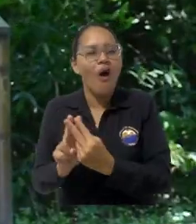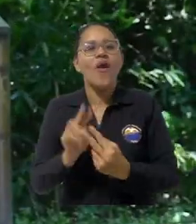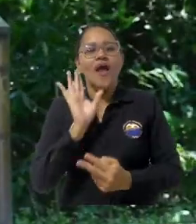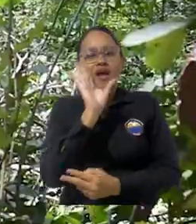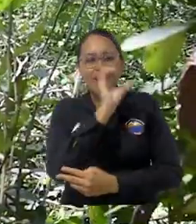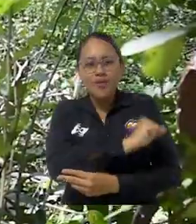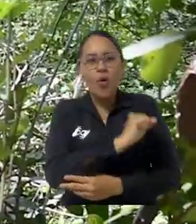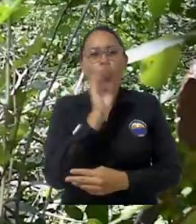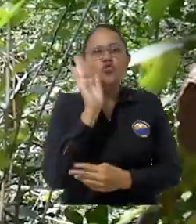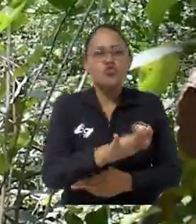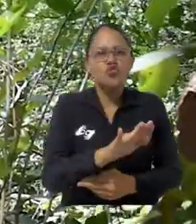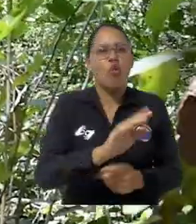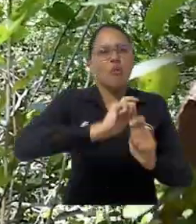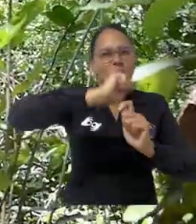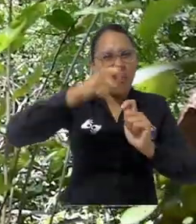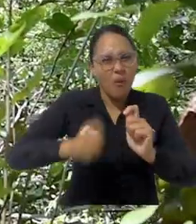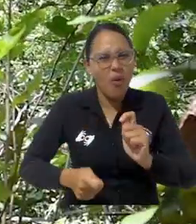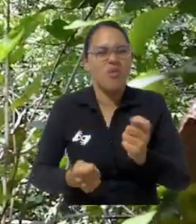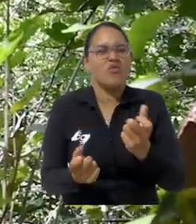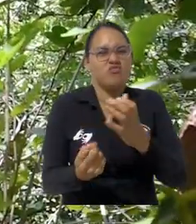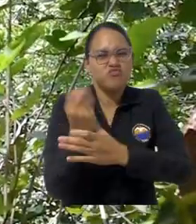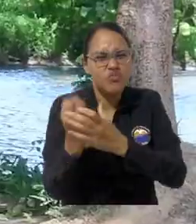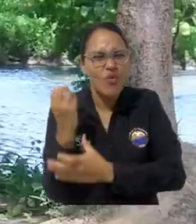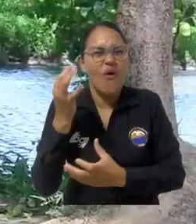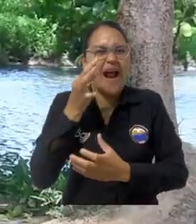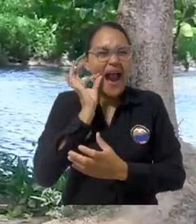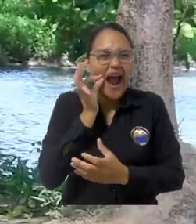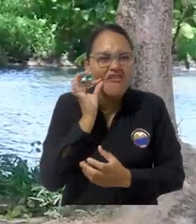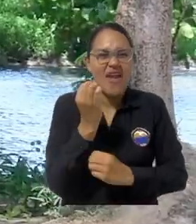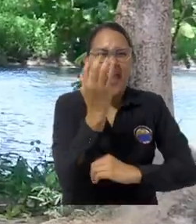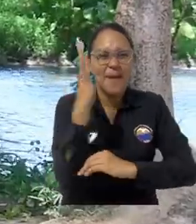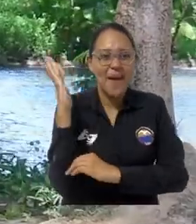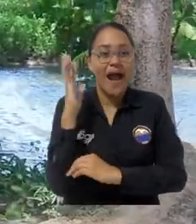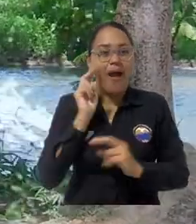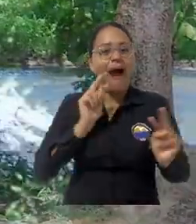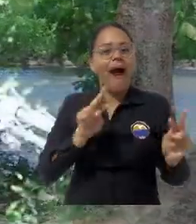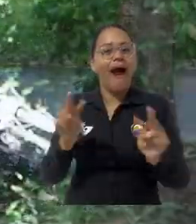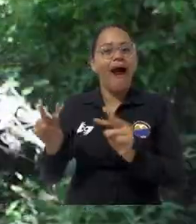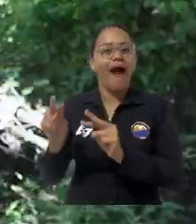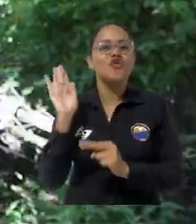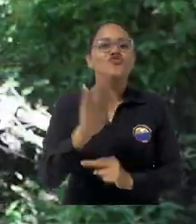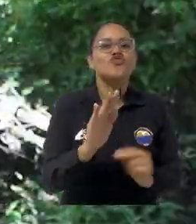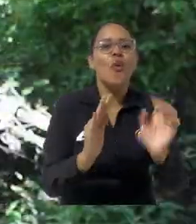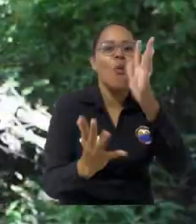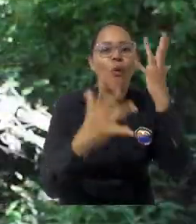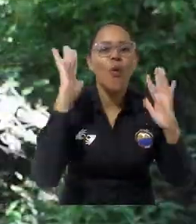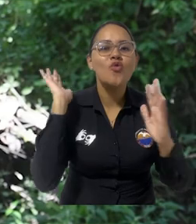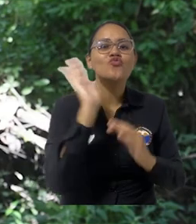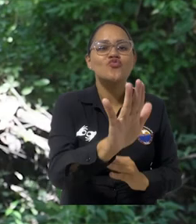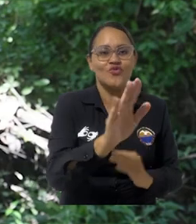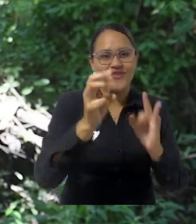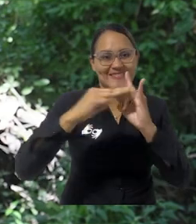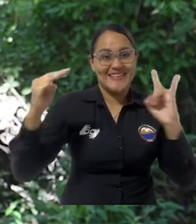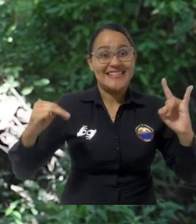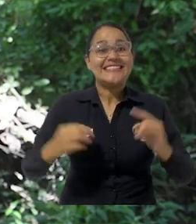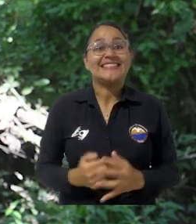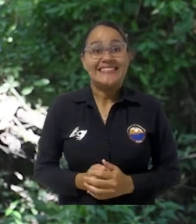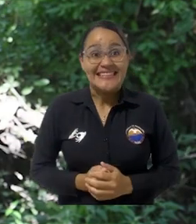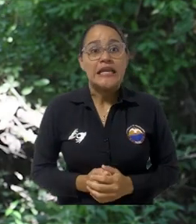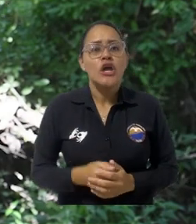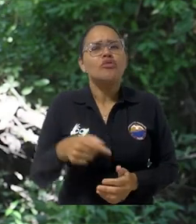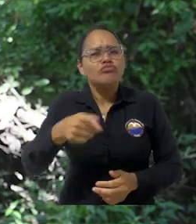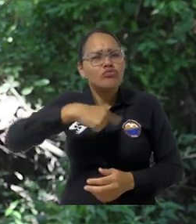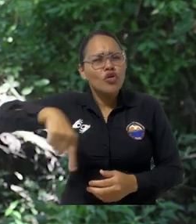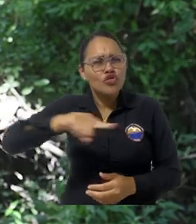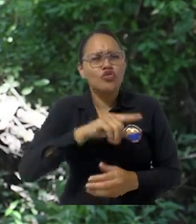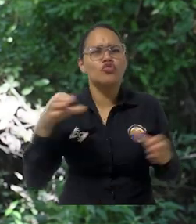productores de café, palma y banano en el bosque seco de la Universidad de Magdalena. Bueno, nosotros actualmente en WWF estamos